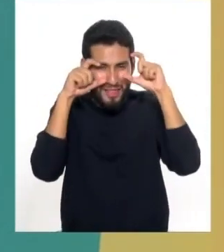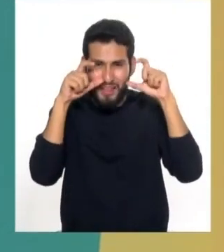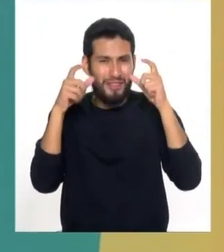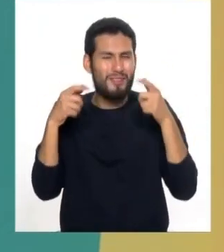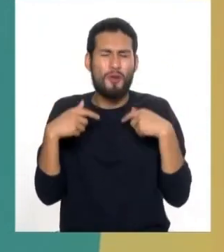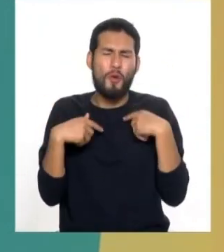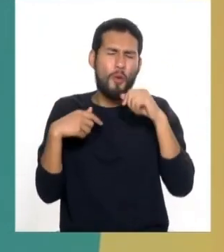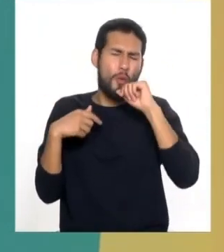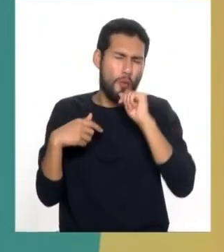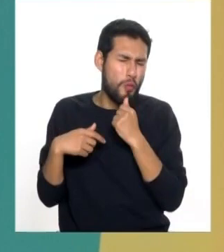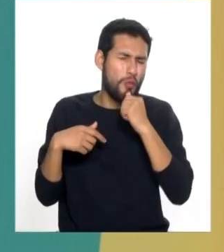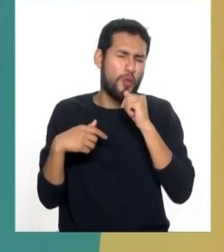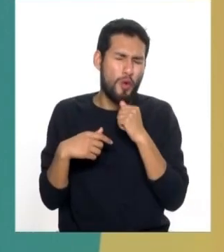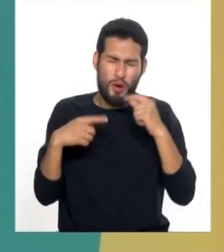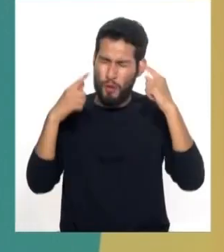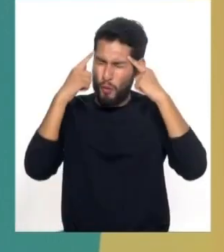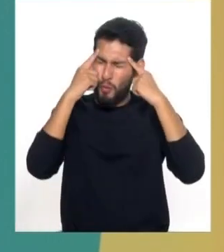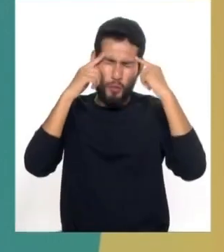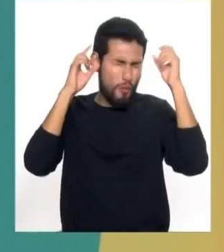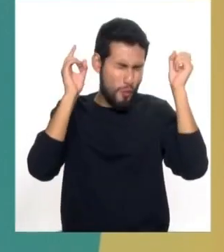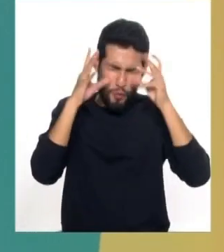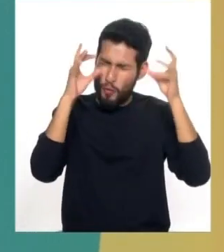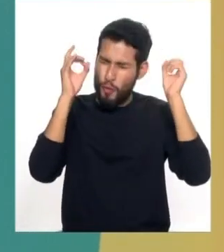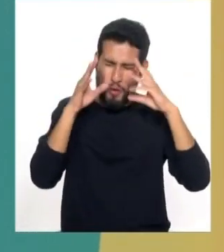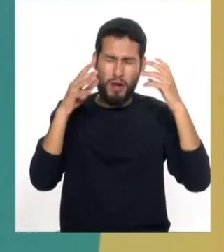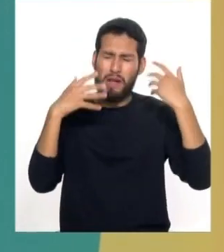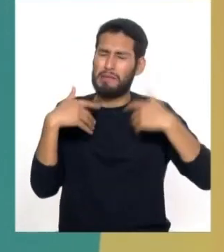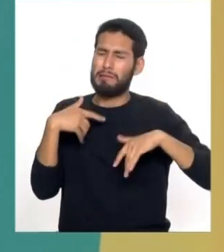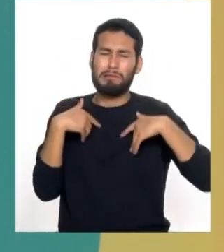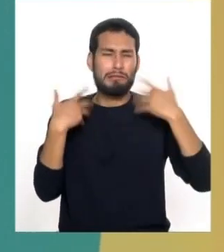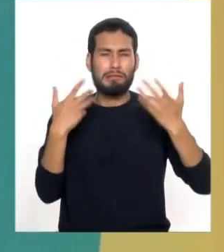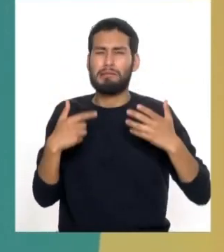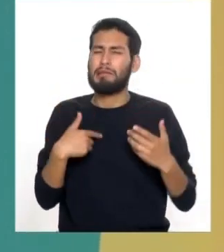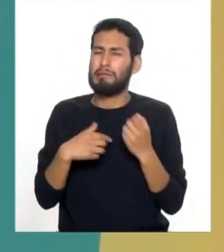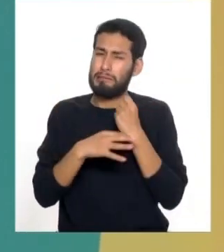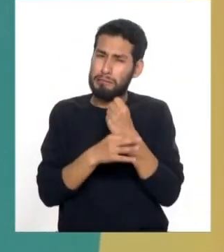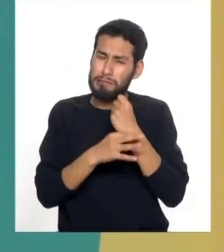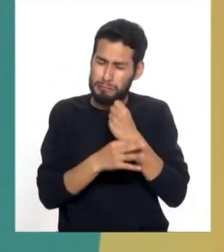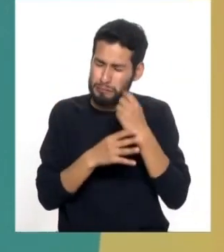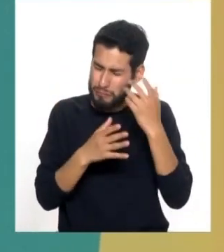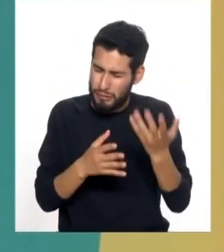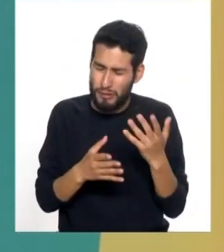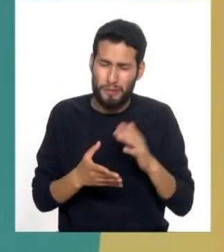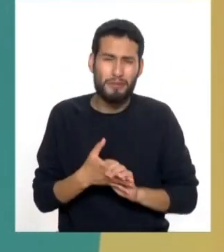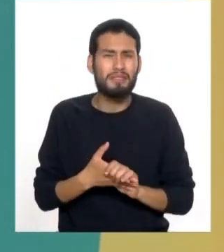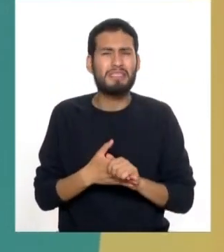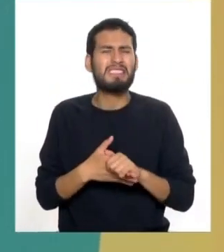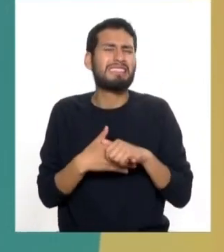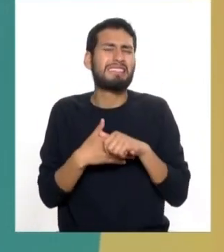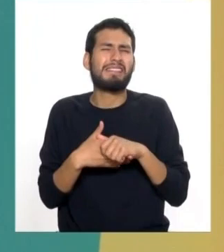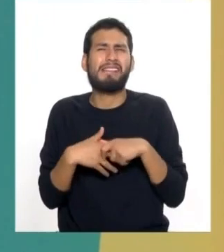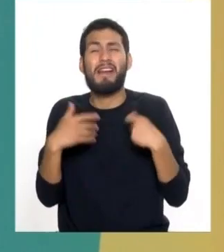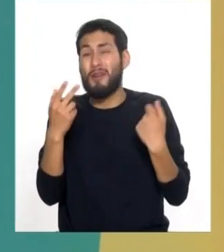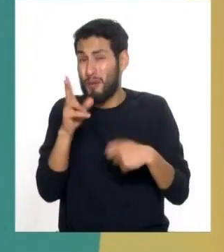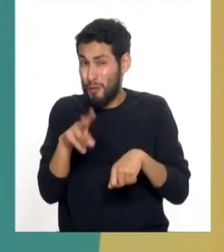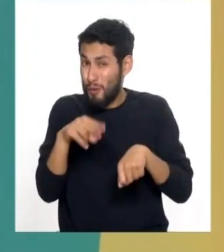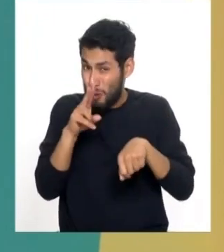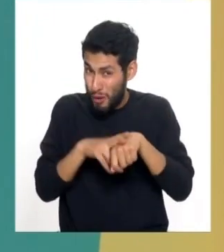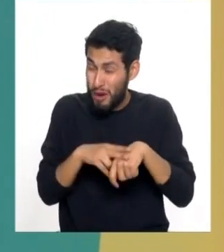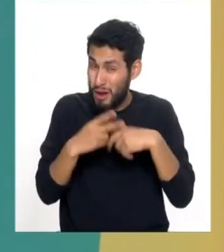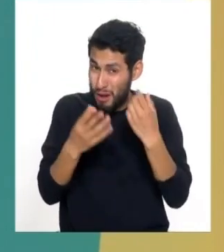me duele la cabeza, malestar, así, doctora, y tengo, eso es normal,